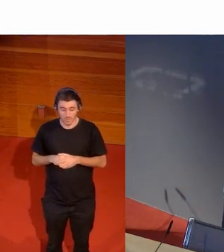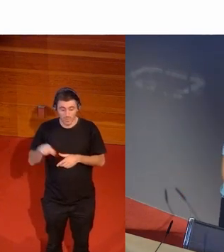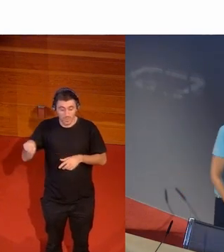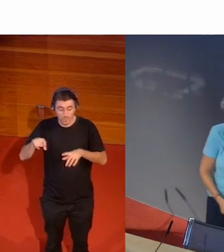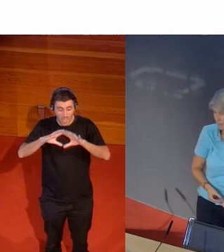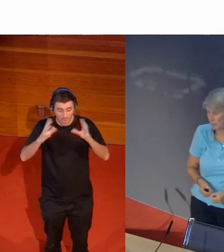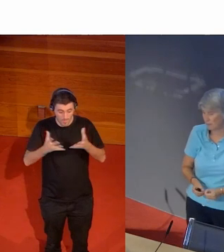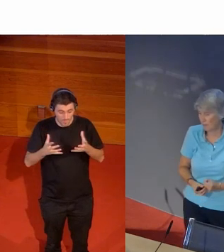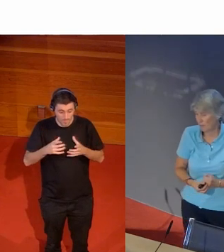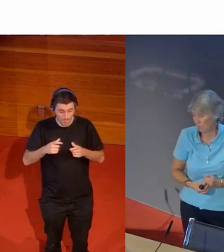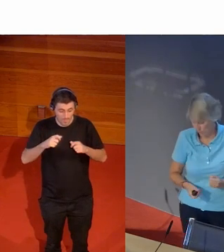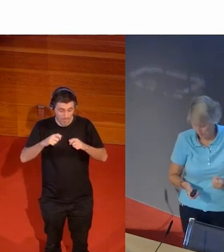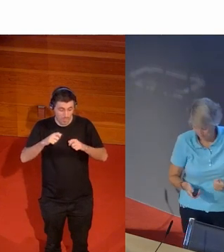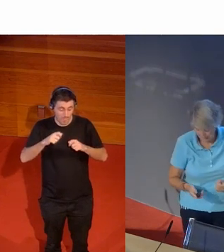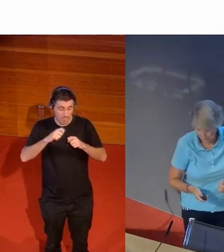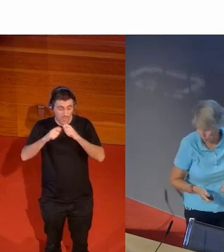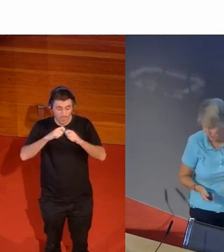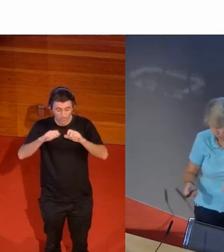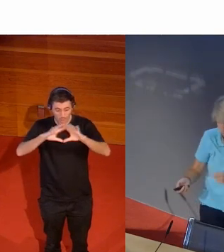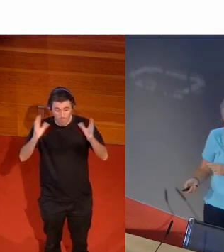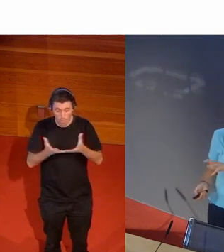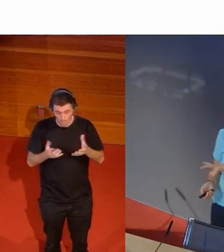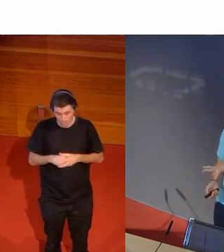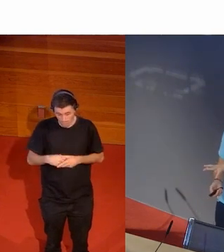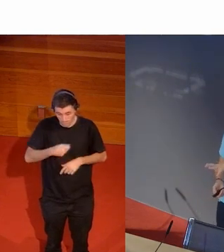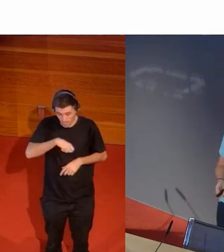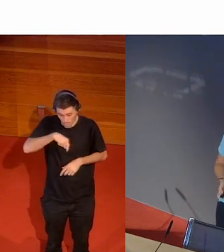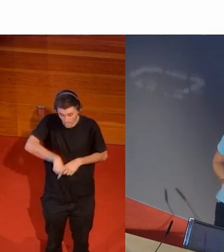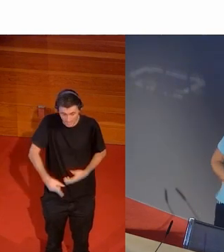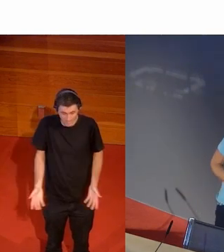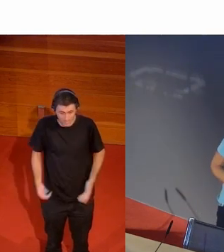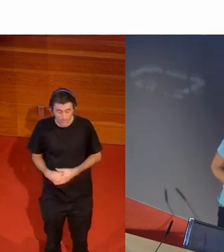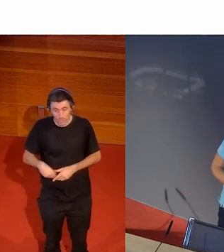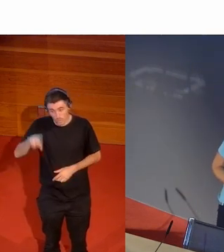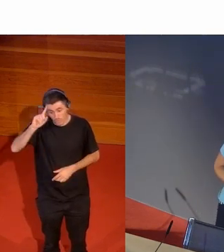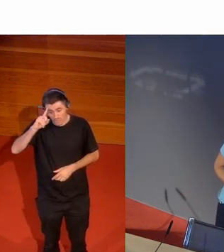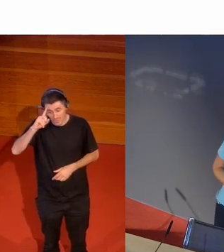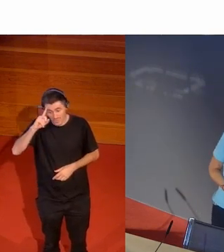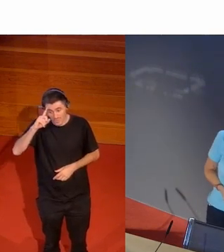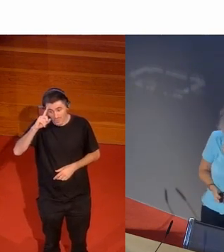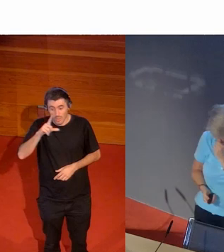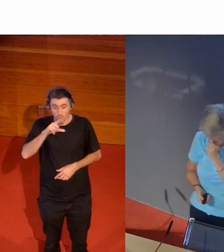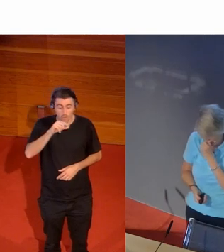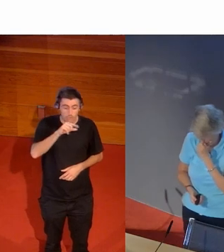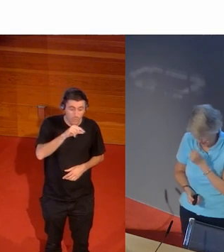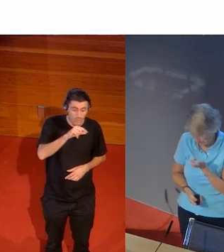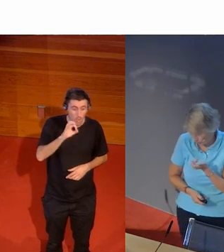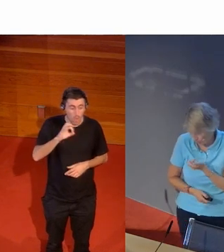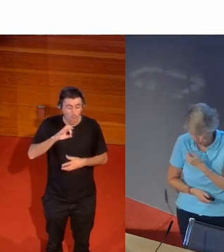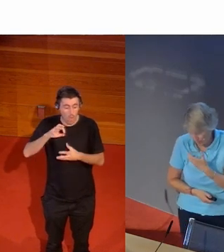aquí que se hace aquí porque el primer titular yo no sé si es peor la rectificación que el tweet en general pero